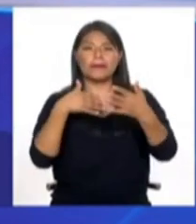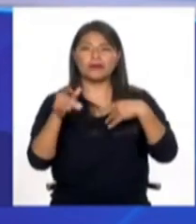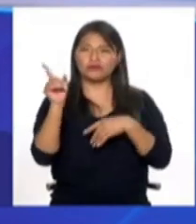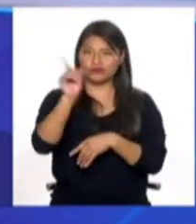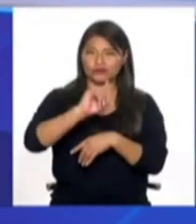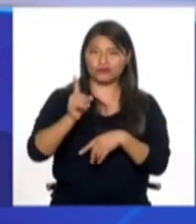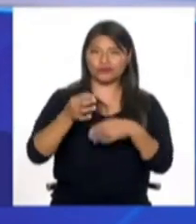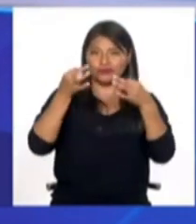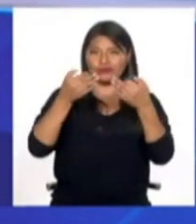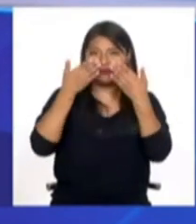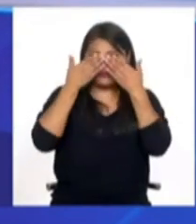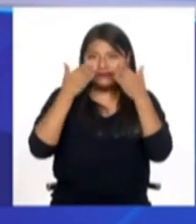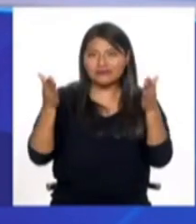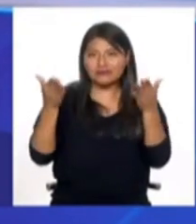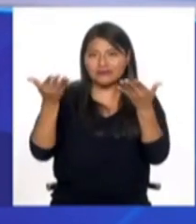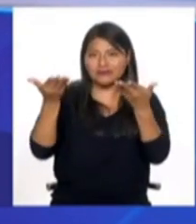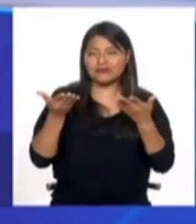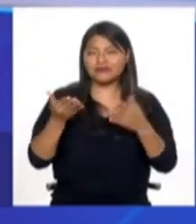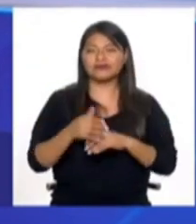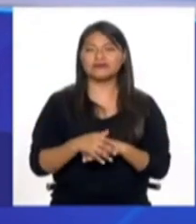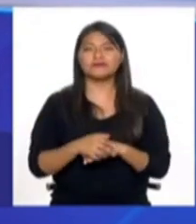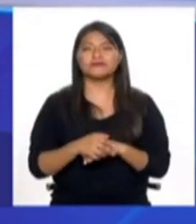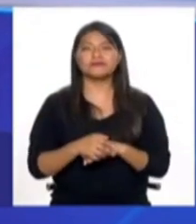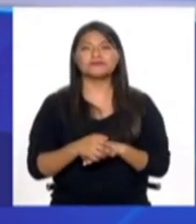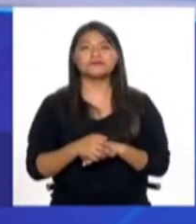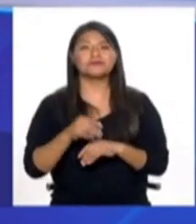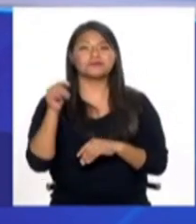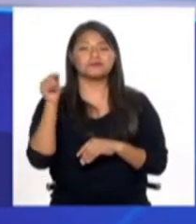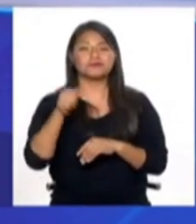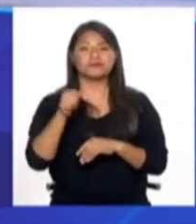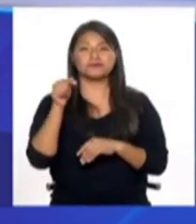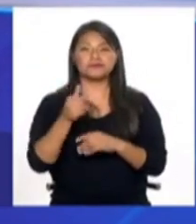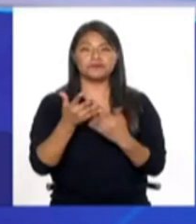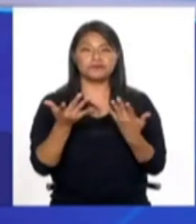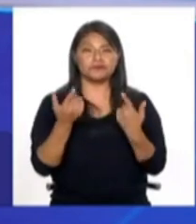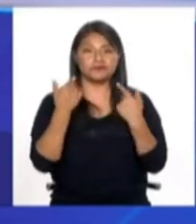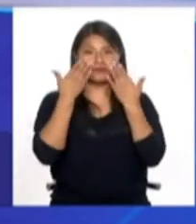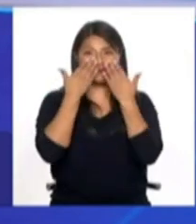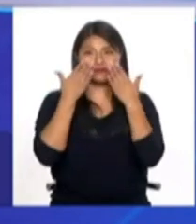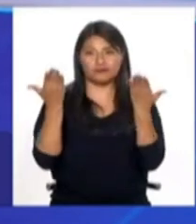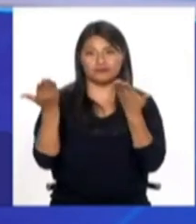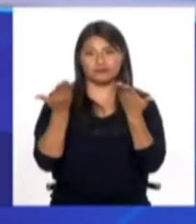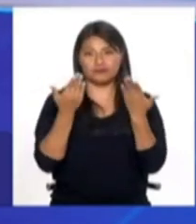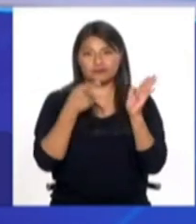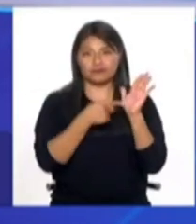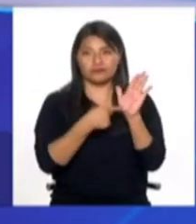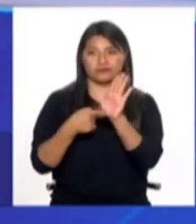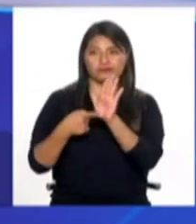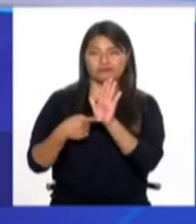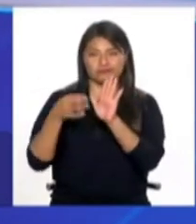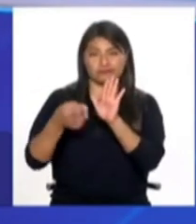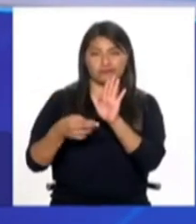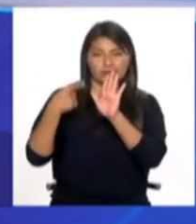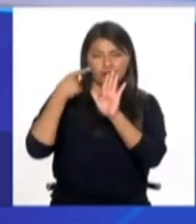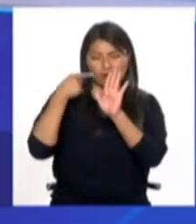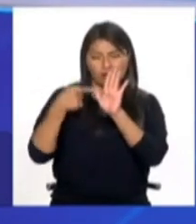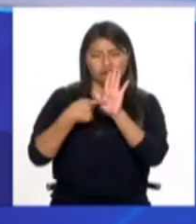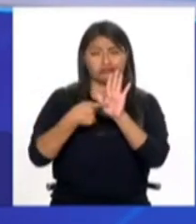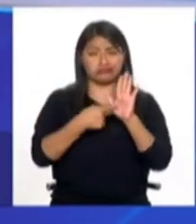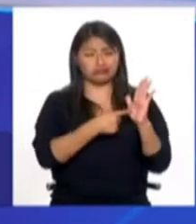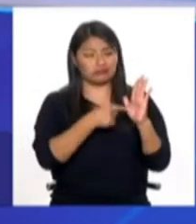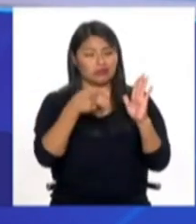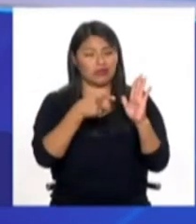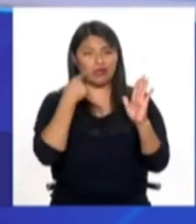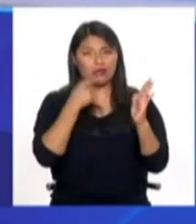que está pasando. Lo primero que tiene que hacerse ante un evidente acto racista es reconocer el